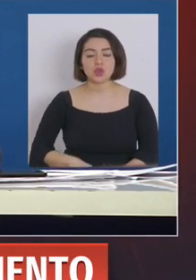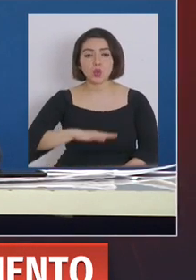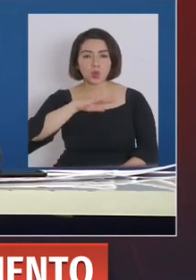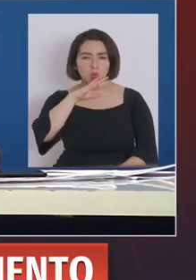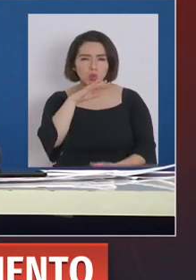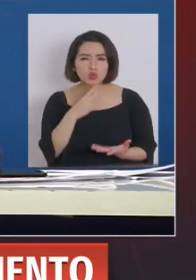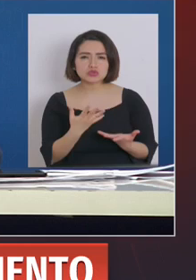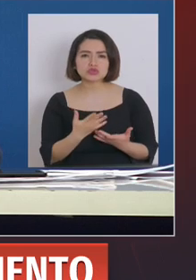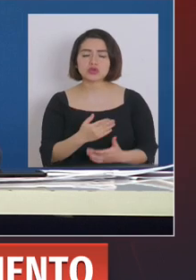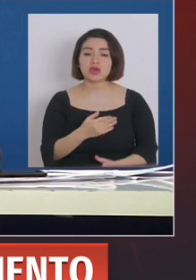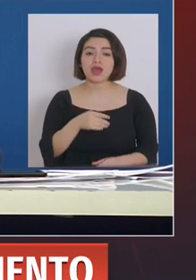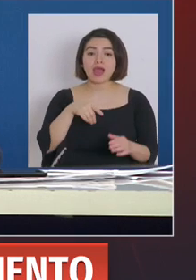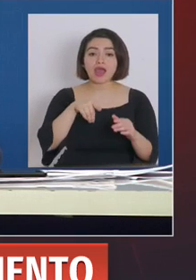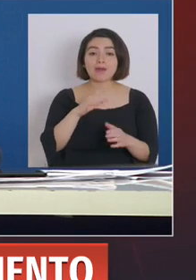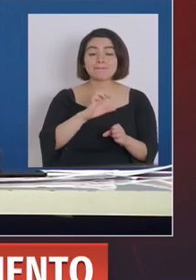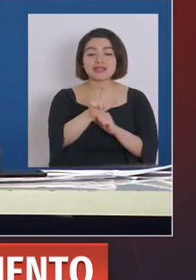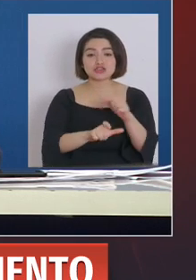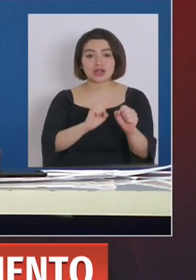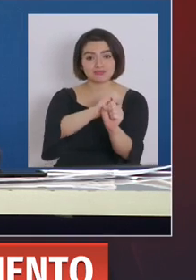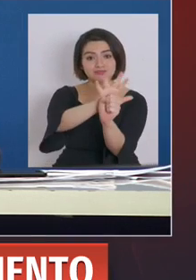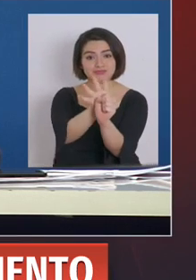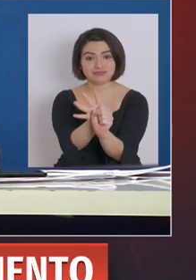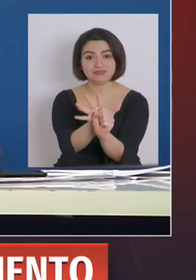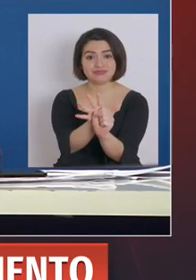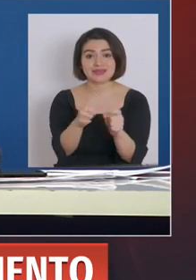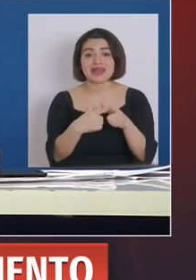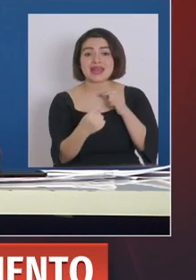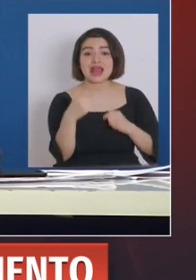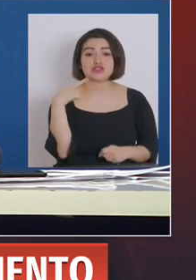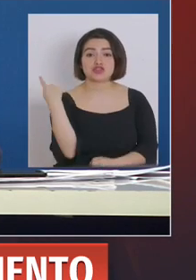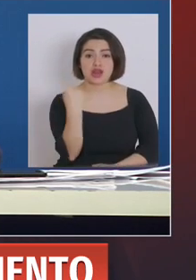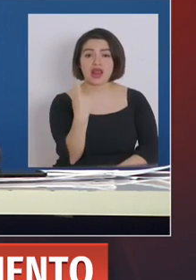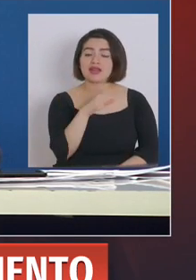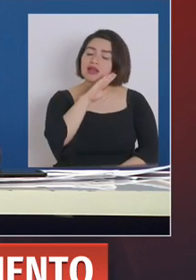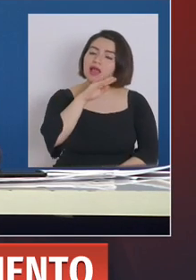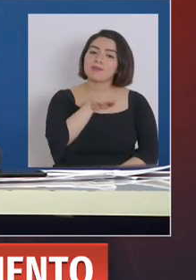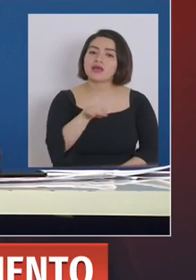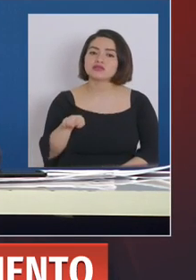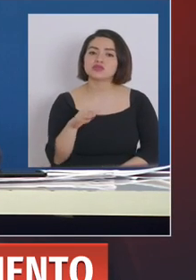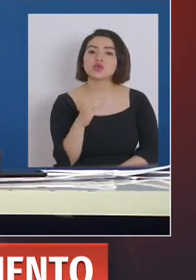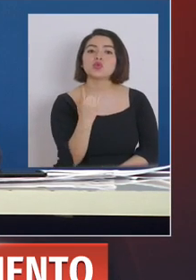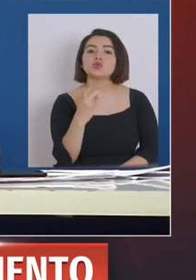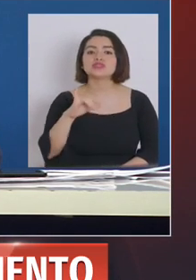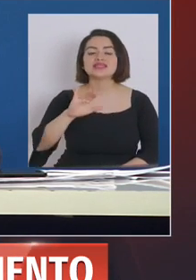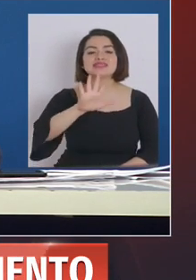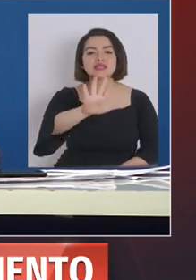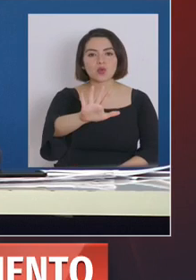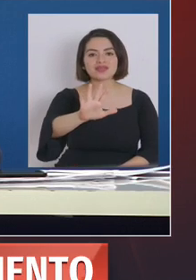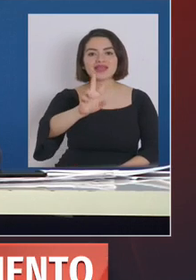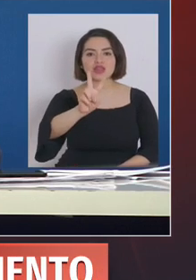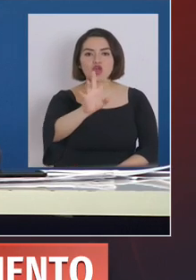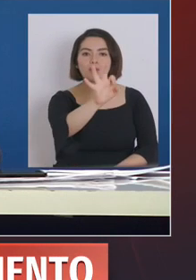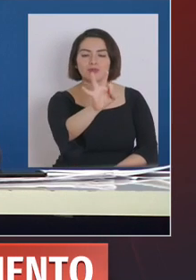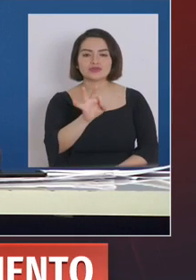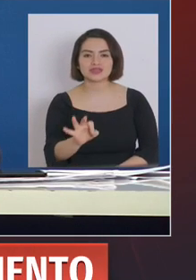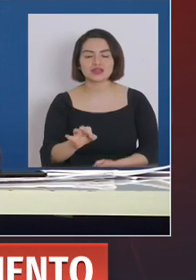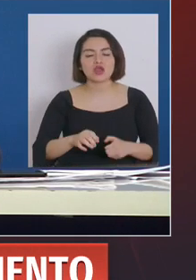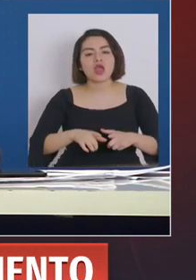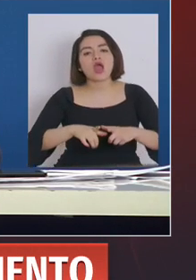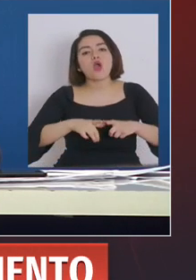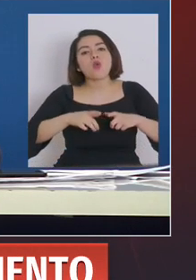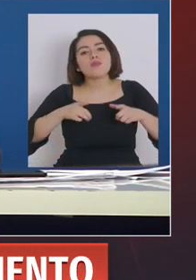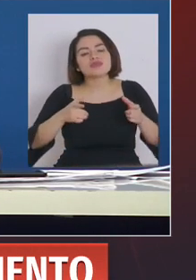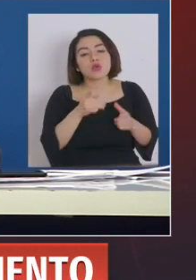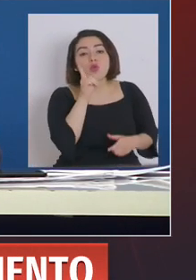UCI con pacientes COVID-19 a nivel nacional es de un 52%, y esto obviamente ha ido aumentando en el